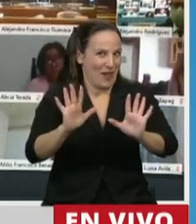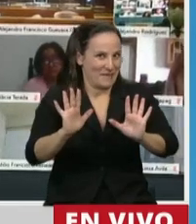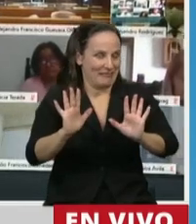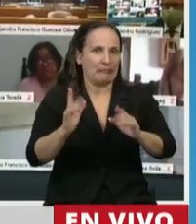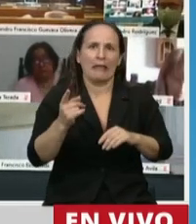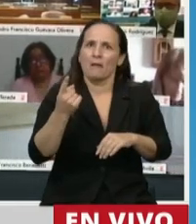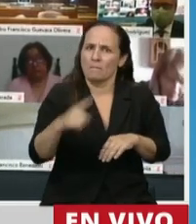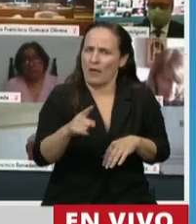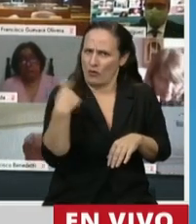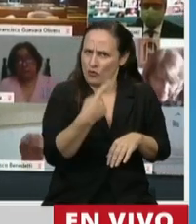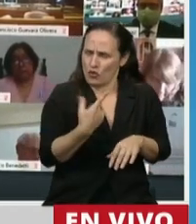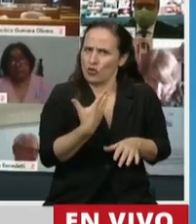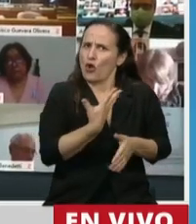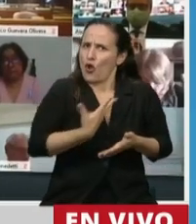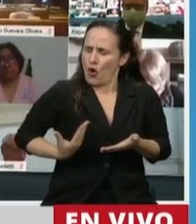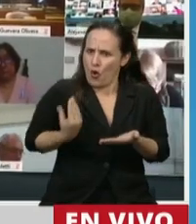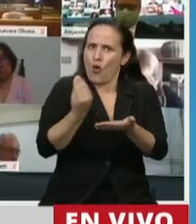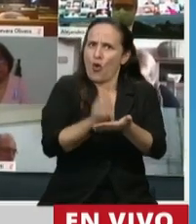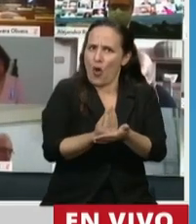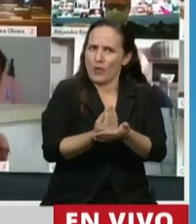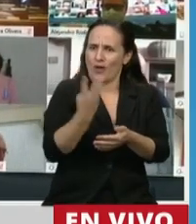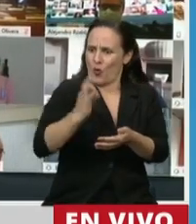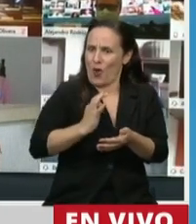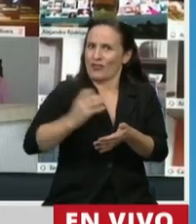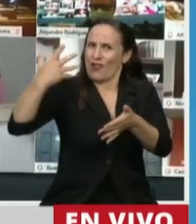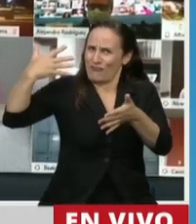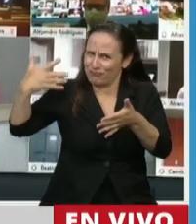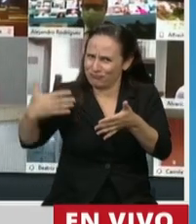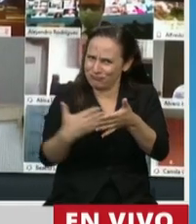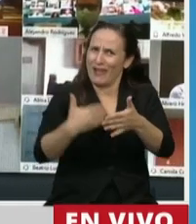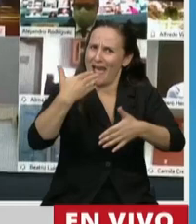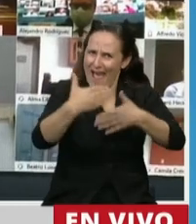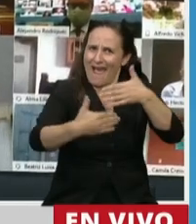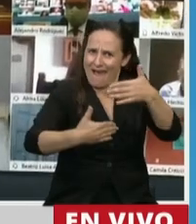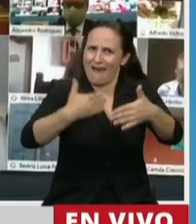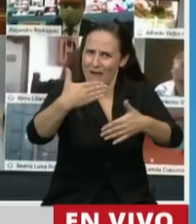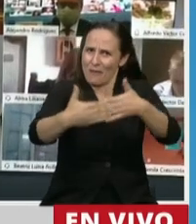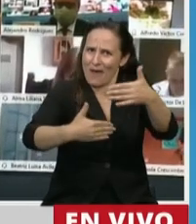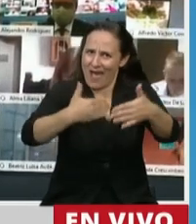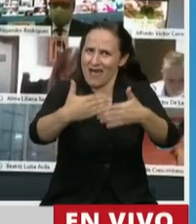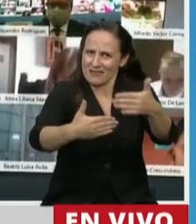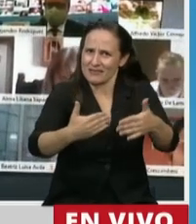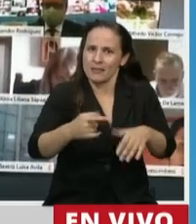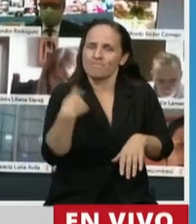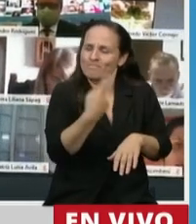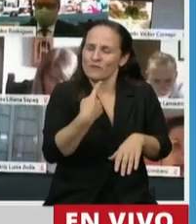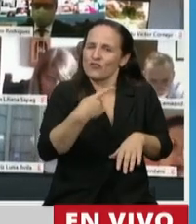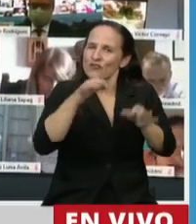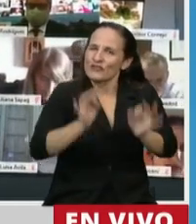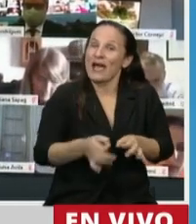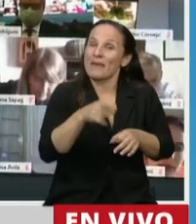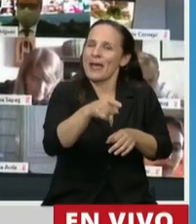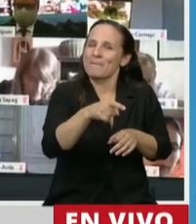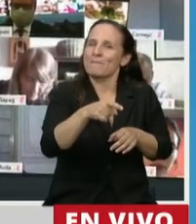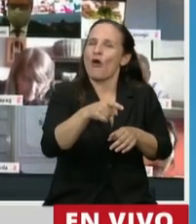nuestra gestión de gobierno en estos últimos 4 años ha dado grandes avances, entendemos que también son herramientas muy